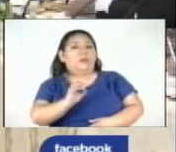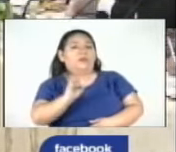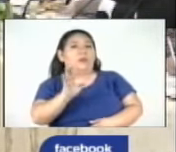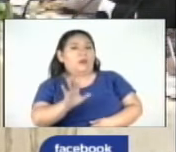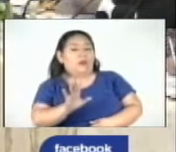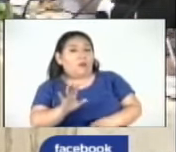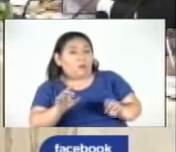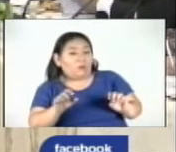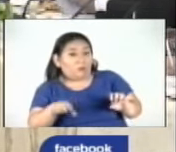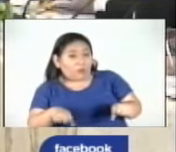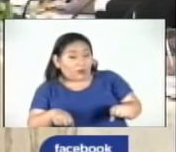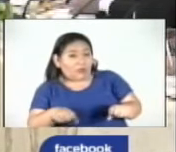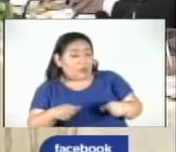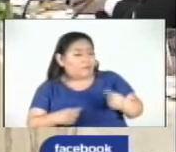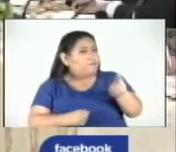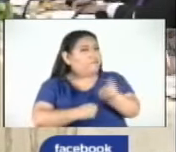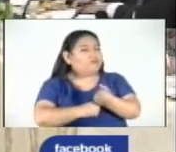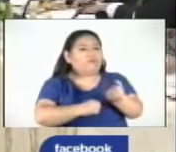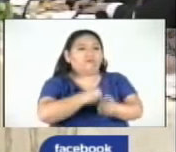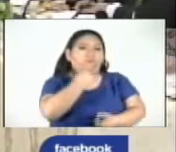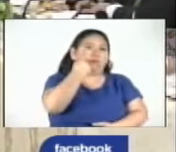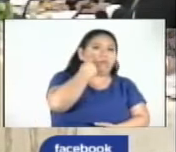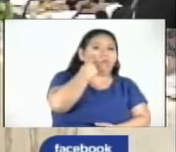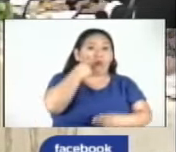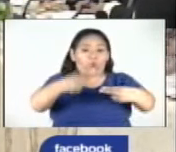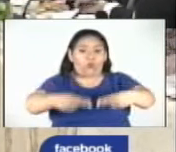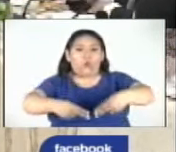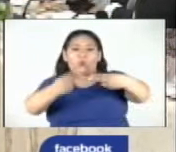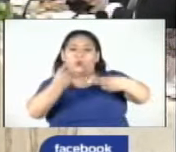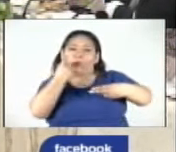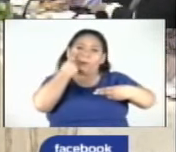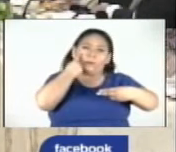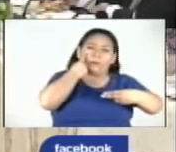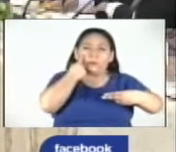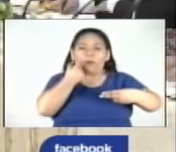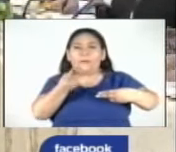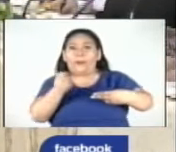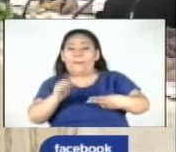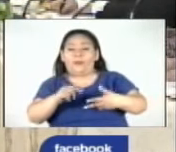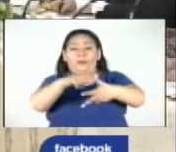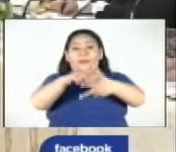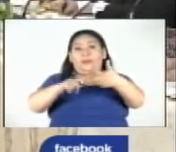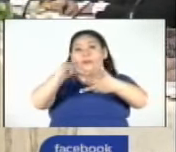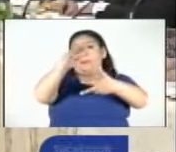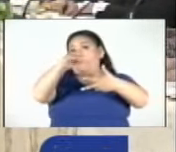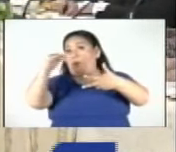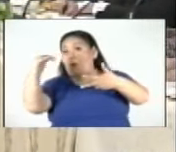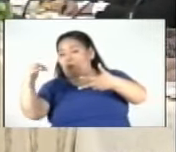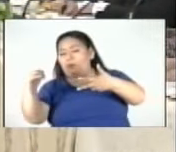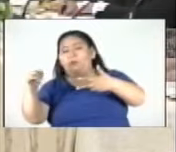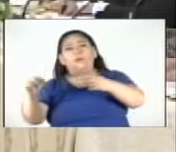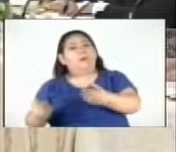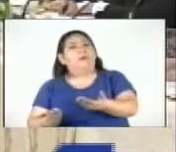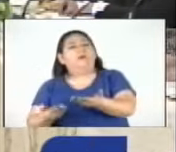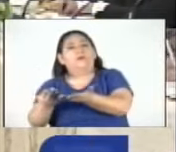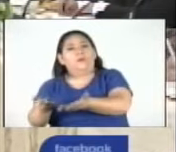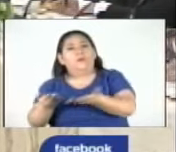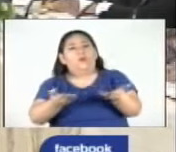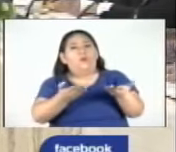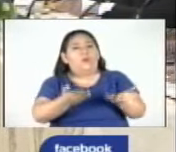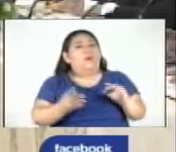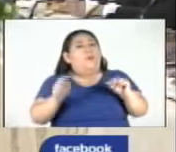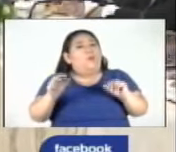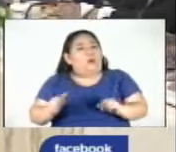es poder redoblar la seguridad en los puntos fronterizos de estos tres países, ayudar a todas las personas